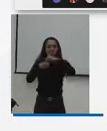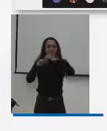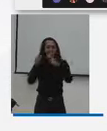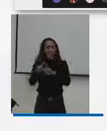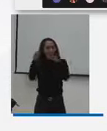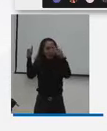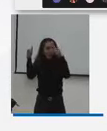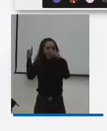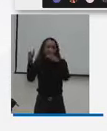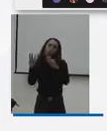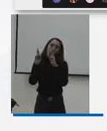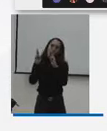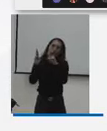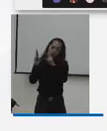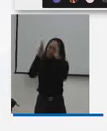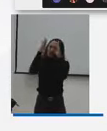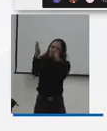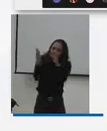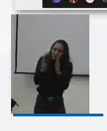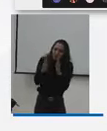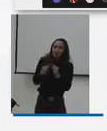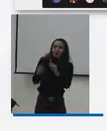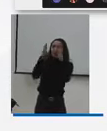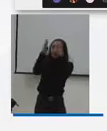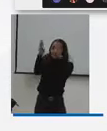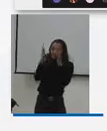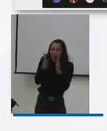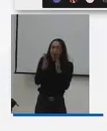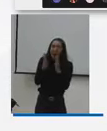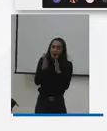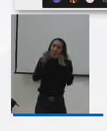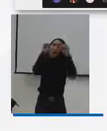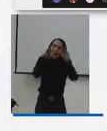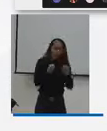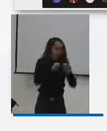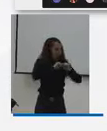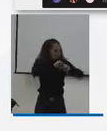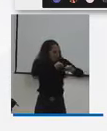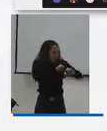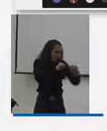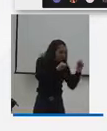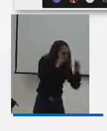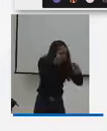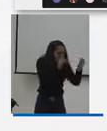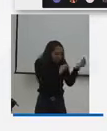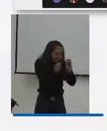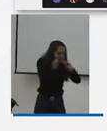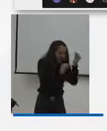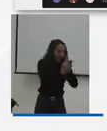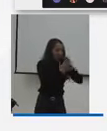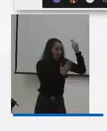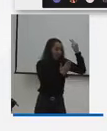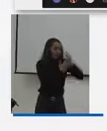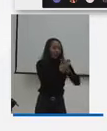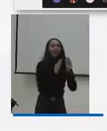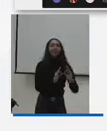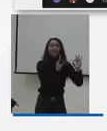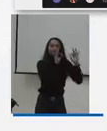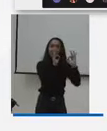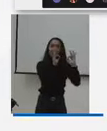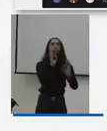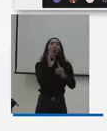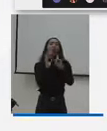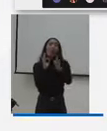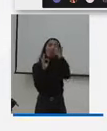nosotros necesitamos para ambientar nuestro proyecto de ley y por fin darle respuesta a una comunidad